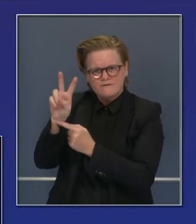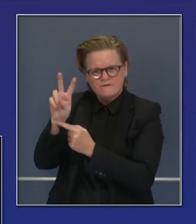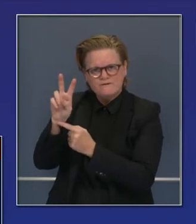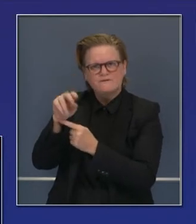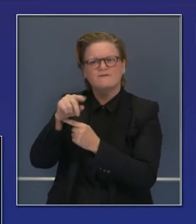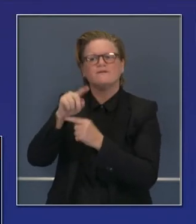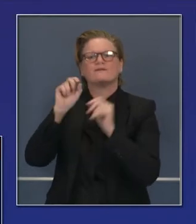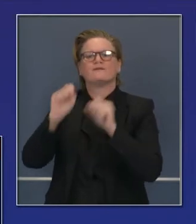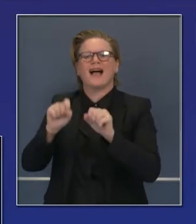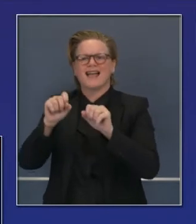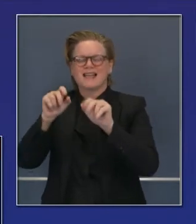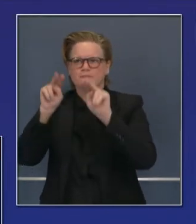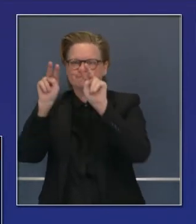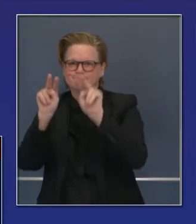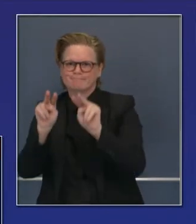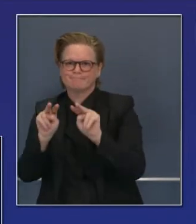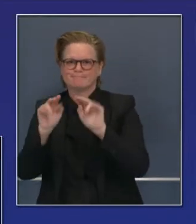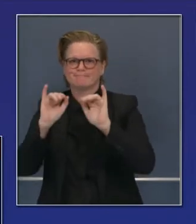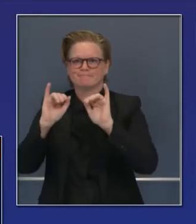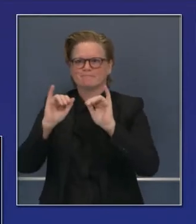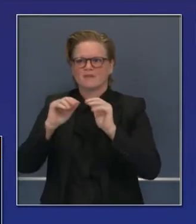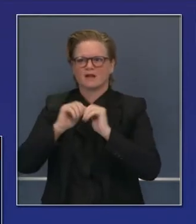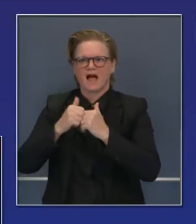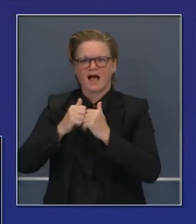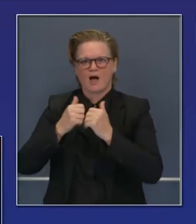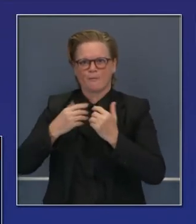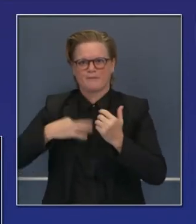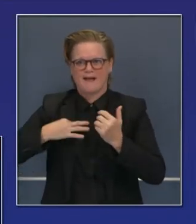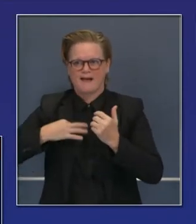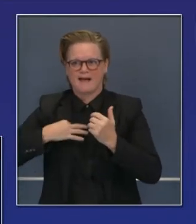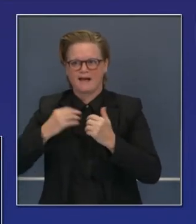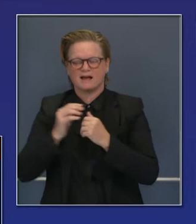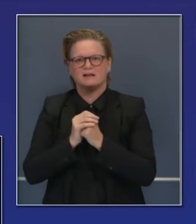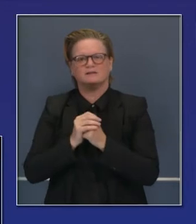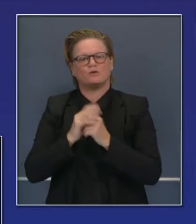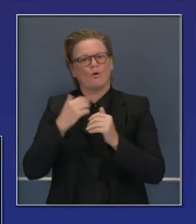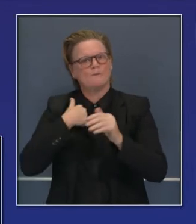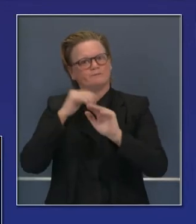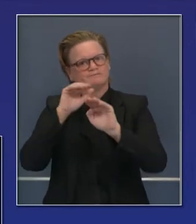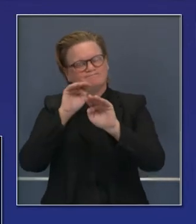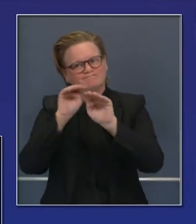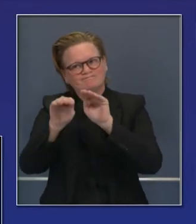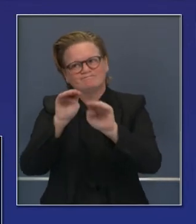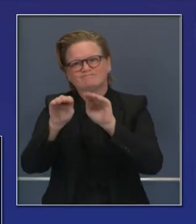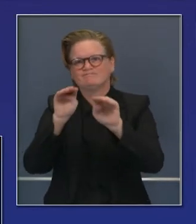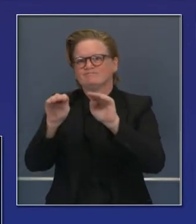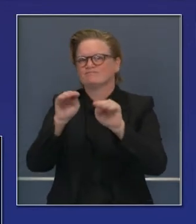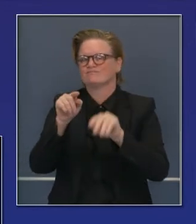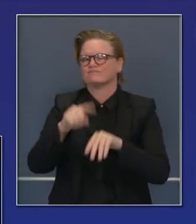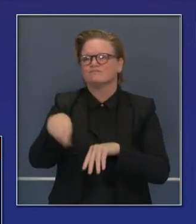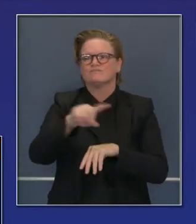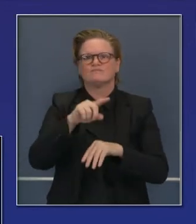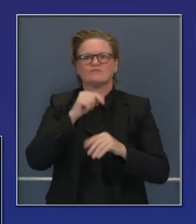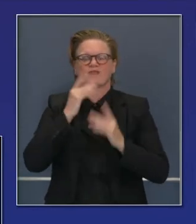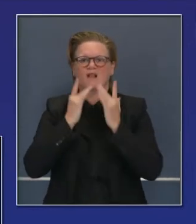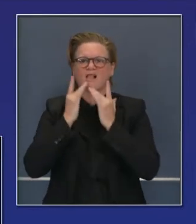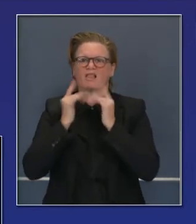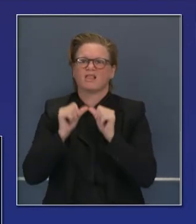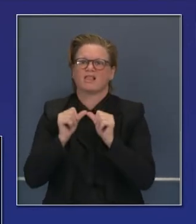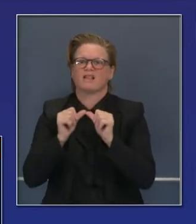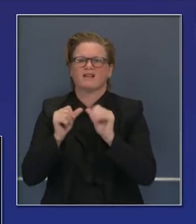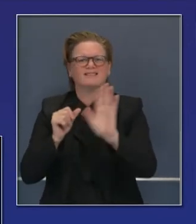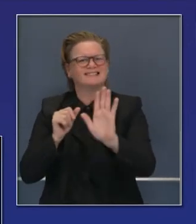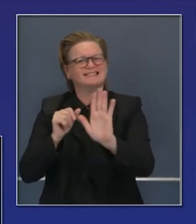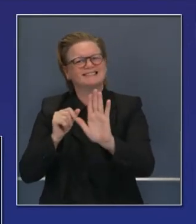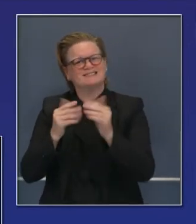cómo aprovechar esto. Y también para cerrar sobre cuestiones de negocios, les quiero recordar a todos que apenas estamos comenzando en